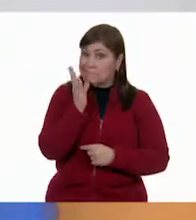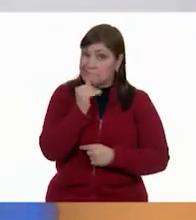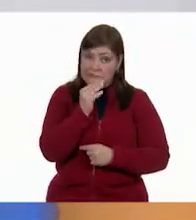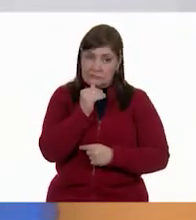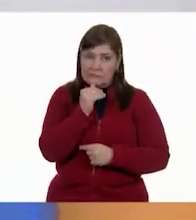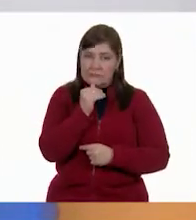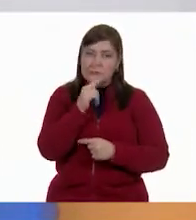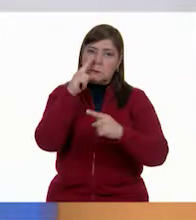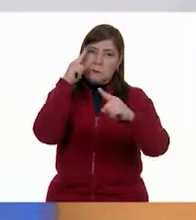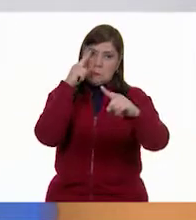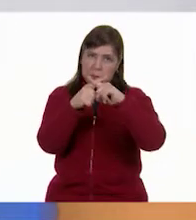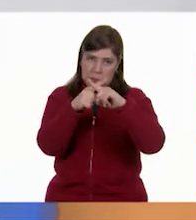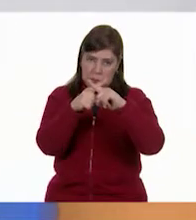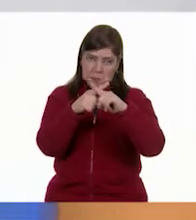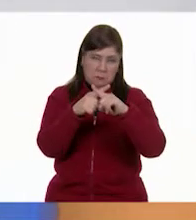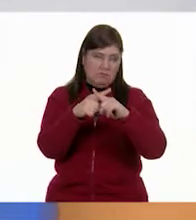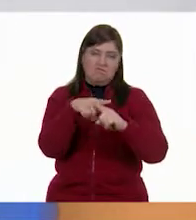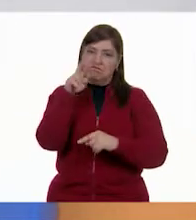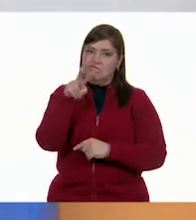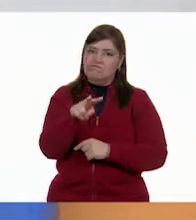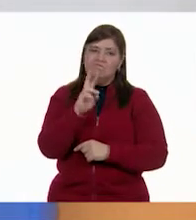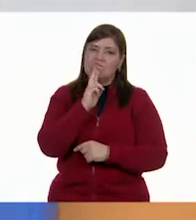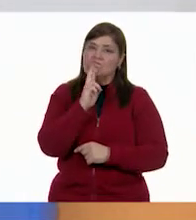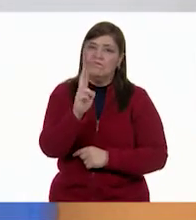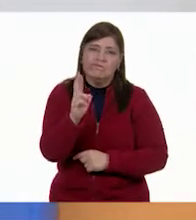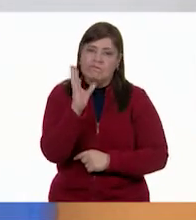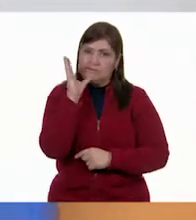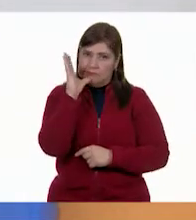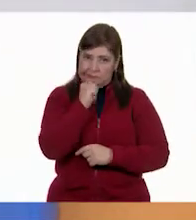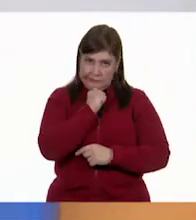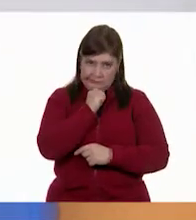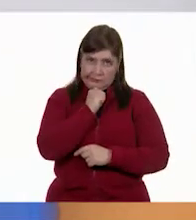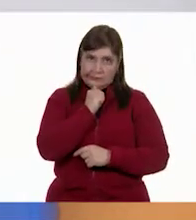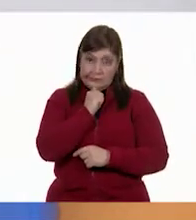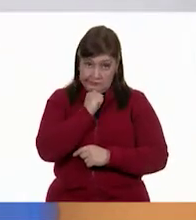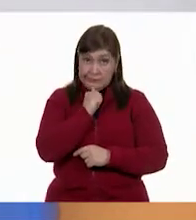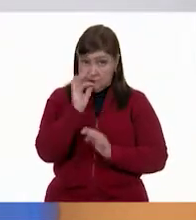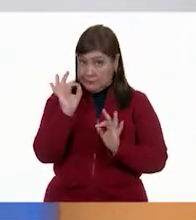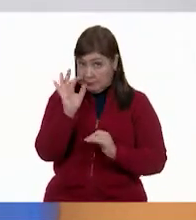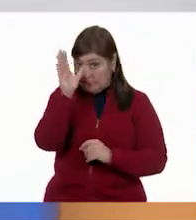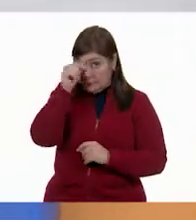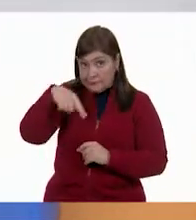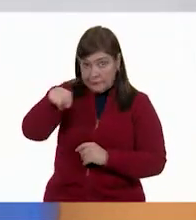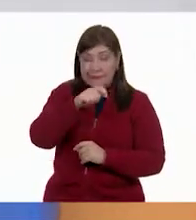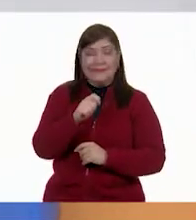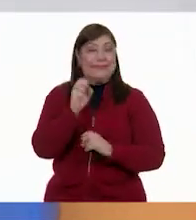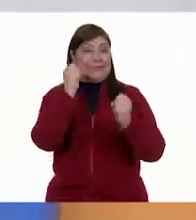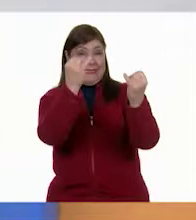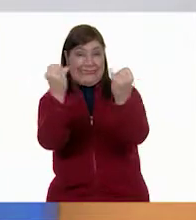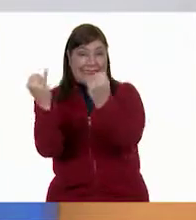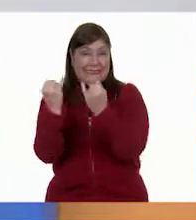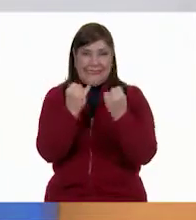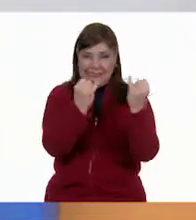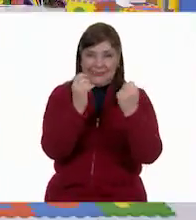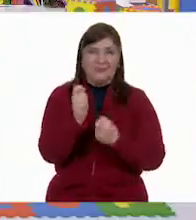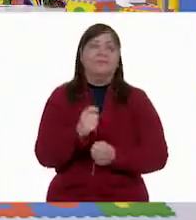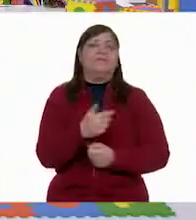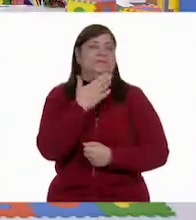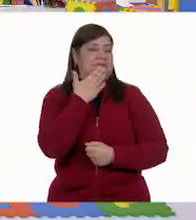a ponerle un tag para saber que esa pregunta no la podemos contestar. ¿Les parece? Muy bien. Muy bien. ¿Sí?